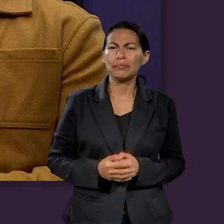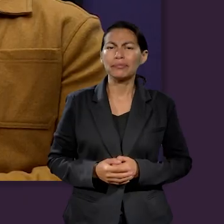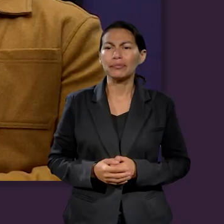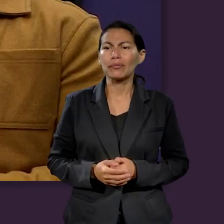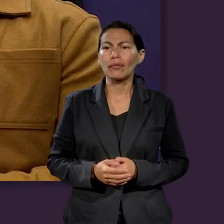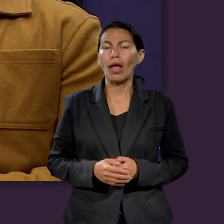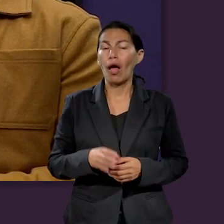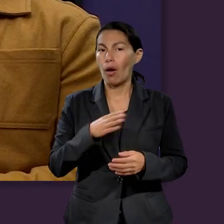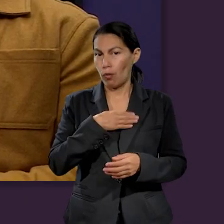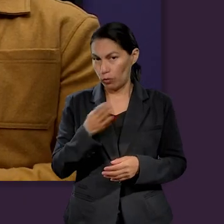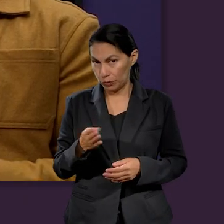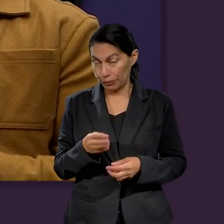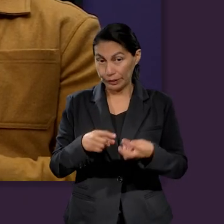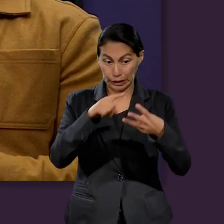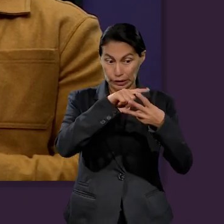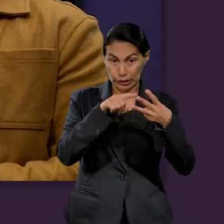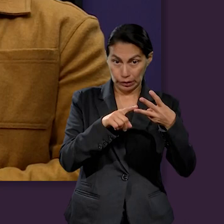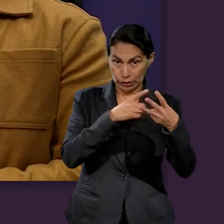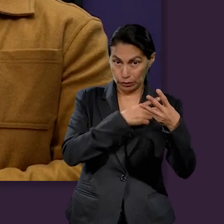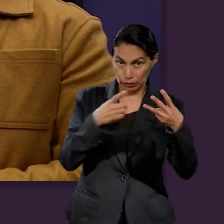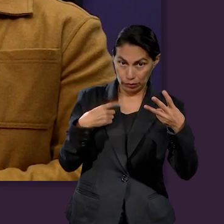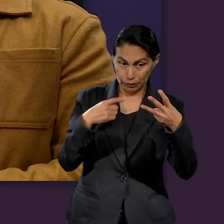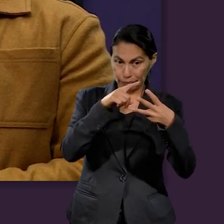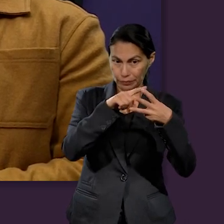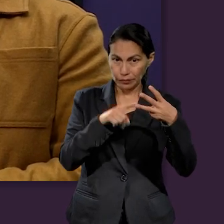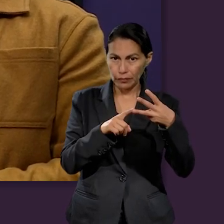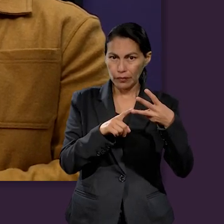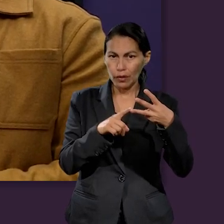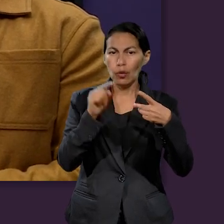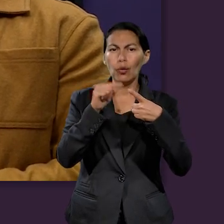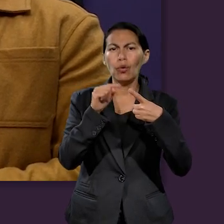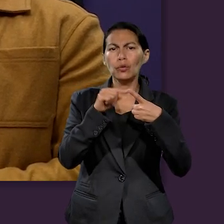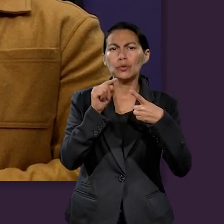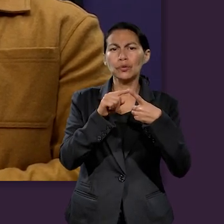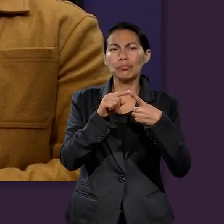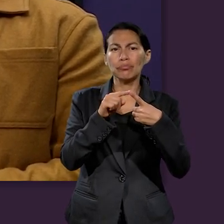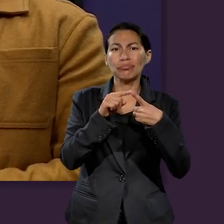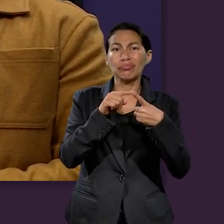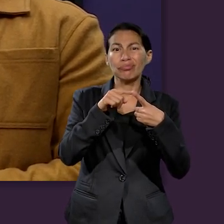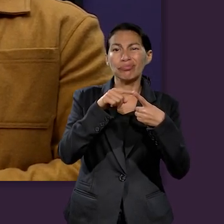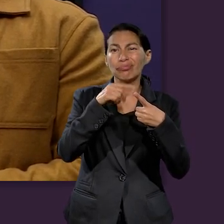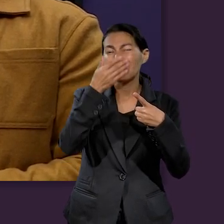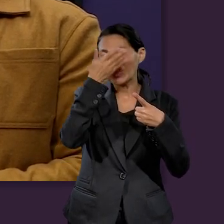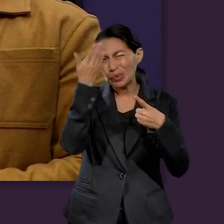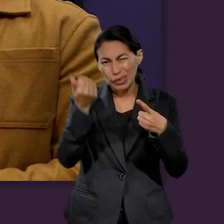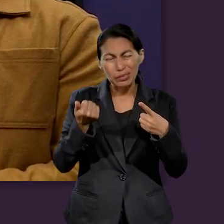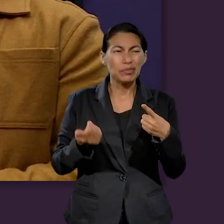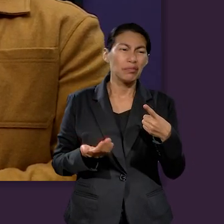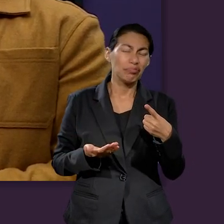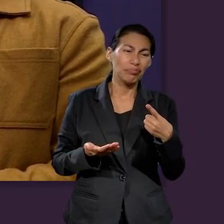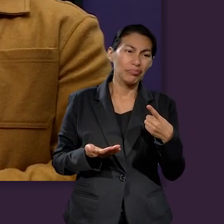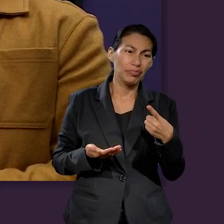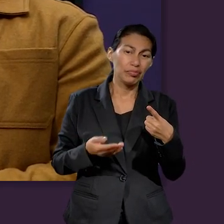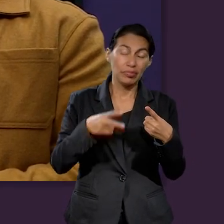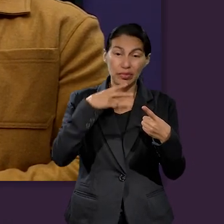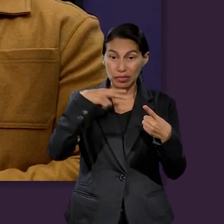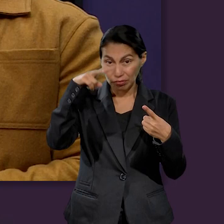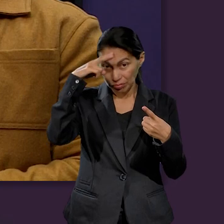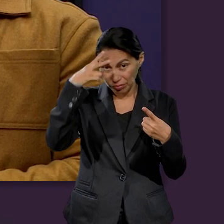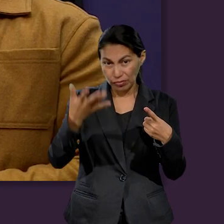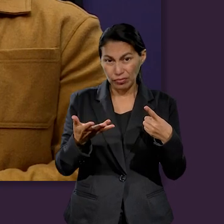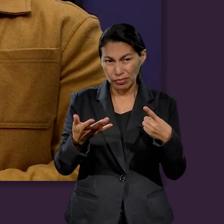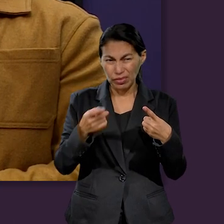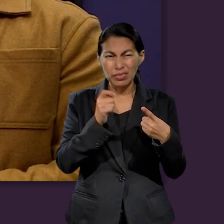que sí. Y bueno, pues en este tema de deudas existen tres causas. El cual primero puede ser la